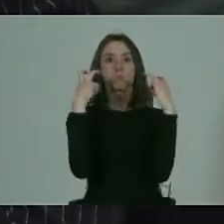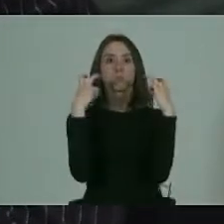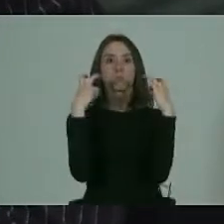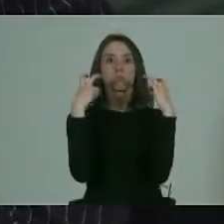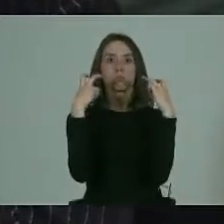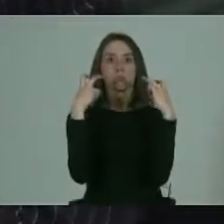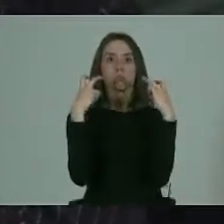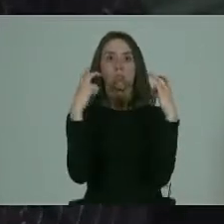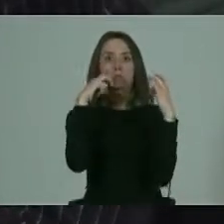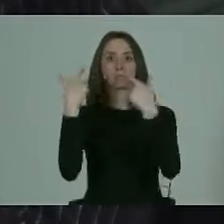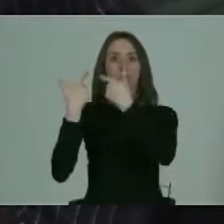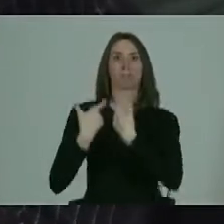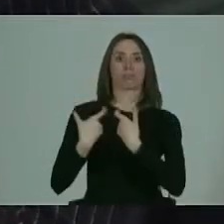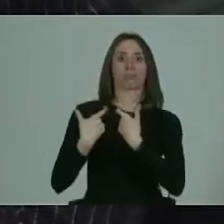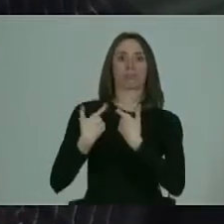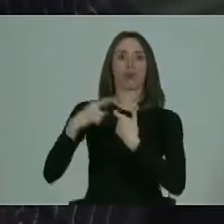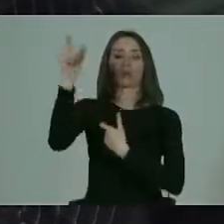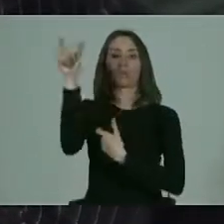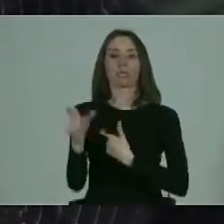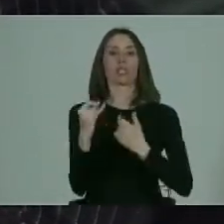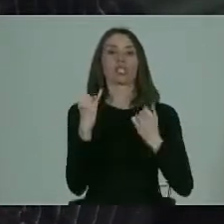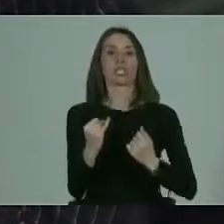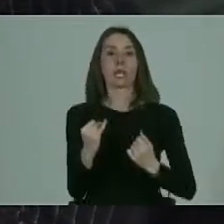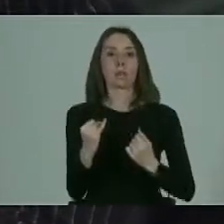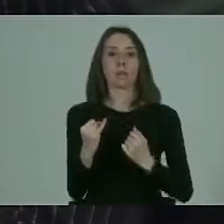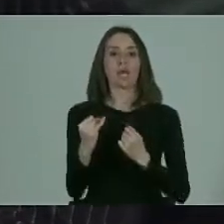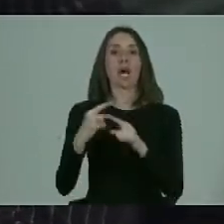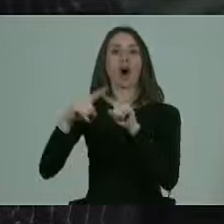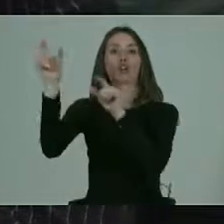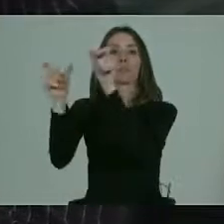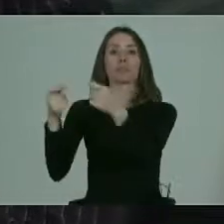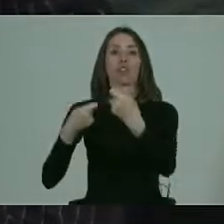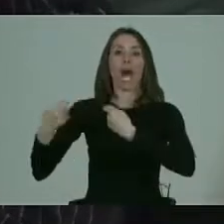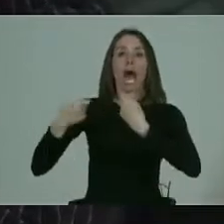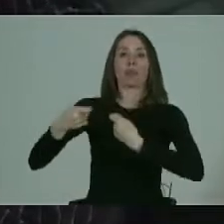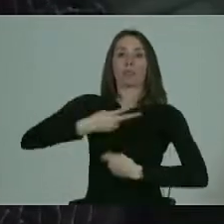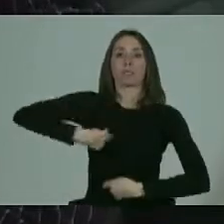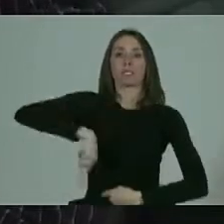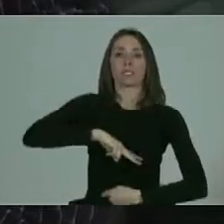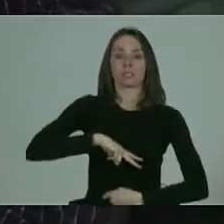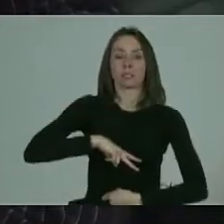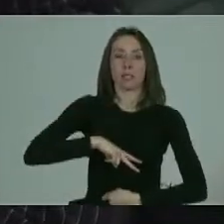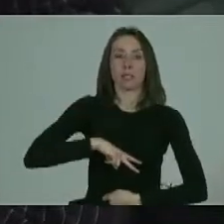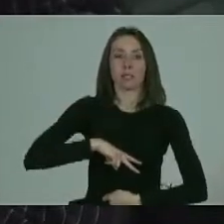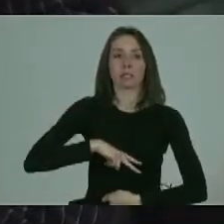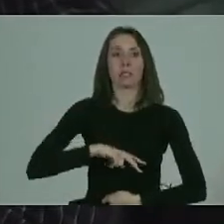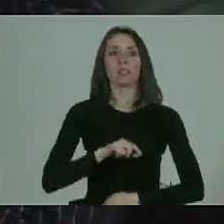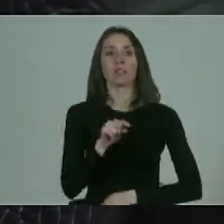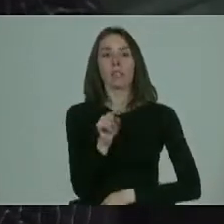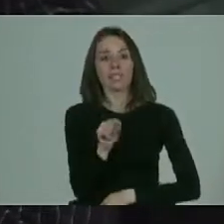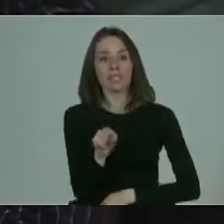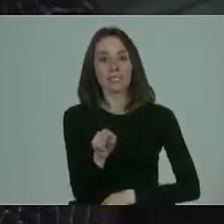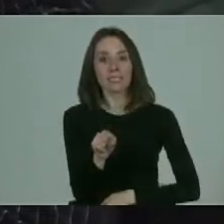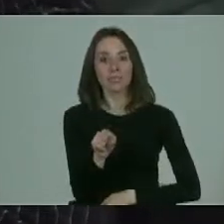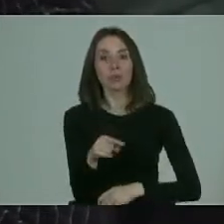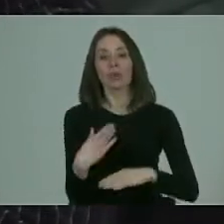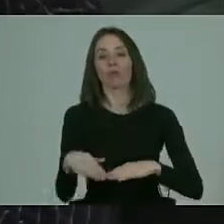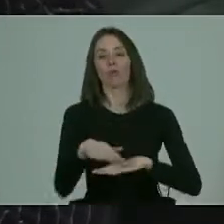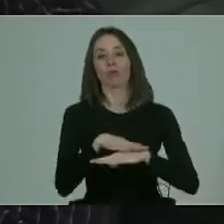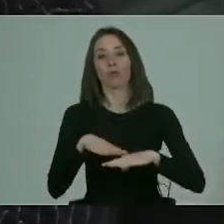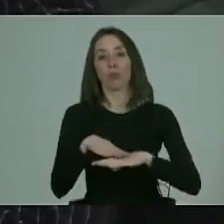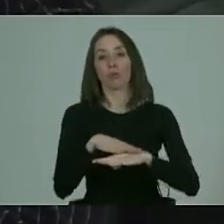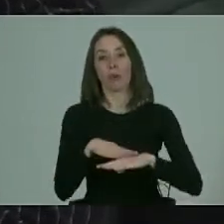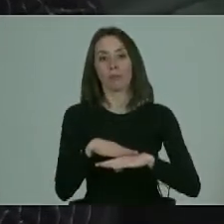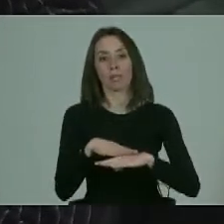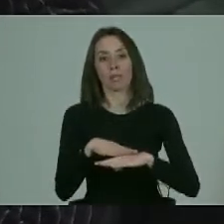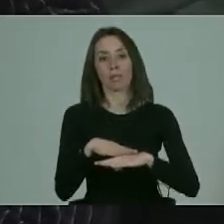siempre estamos siendo supervisados por otro, siempre estamos siendo administrados por alguien. Entonces eso es lo fundamental. Yo